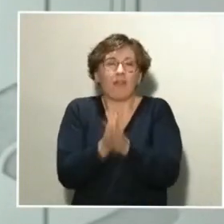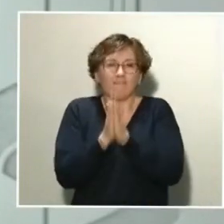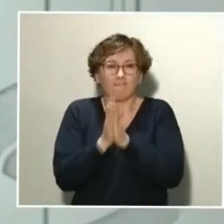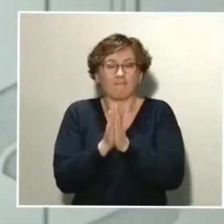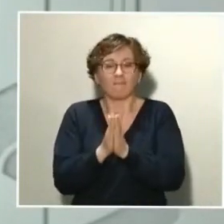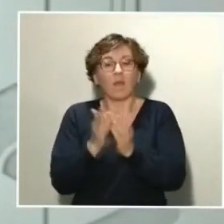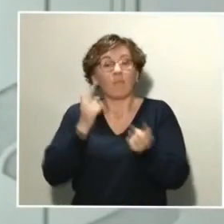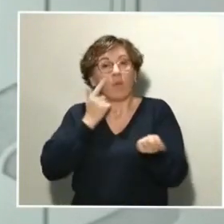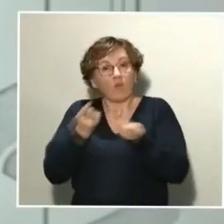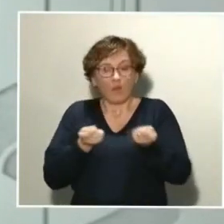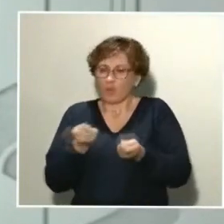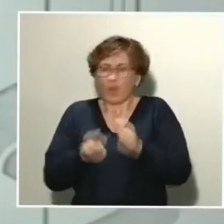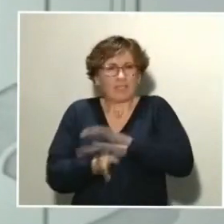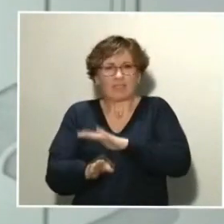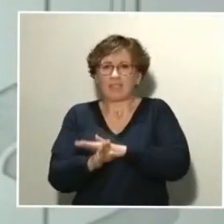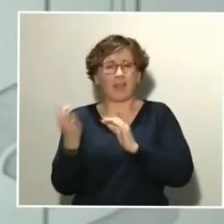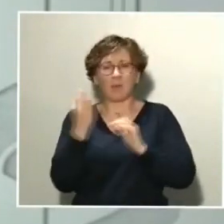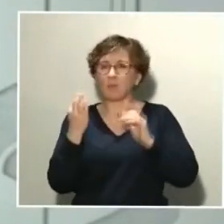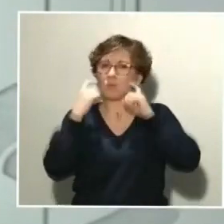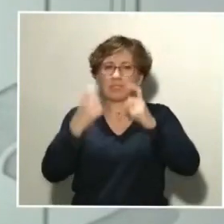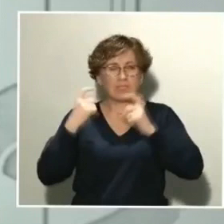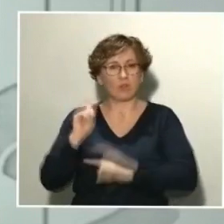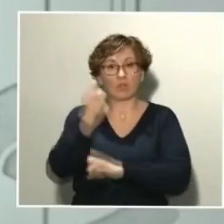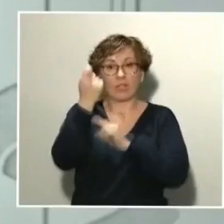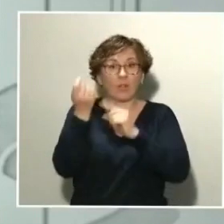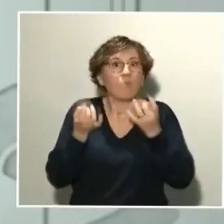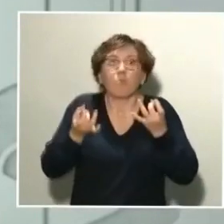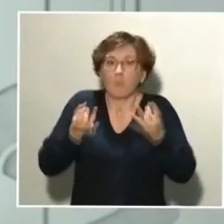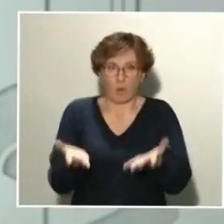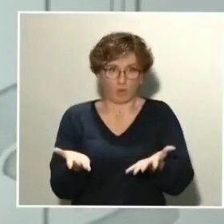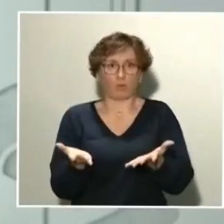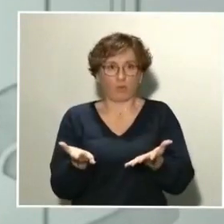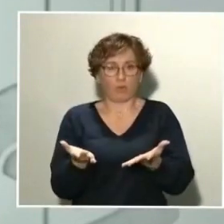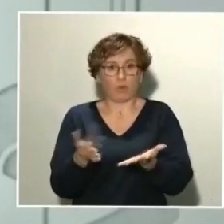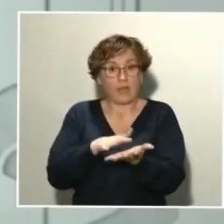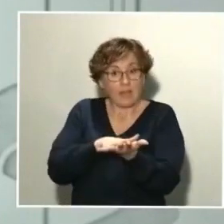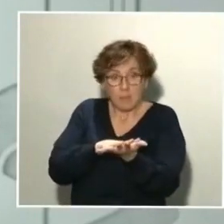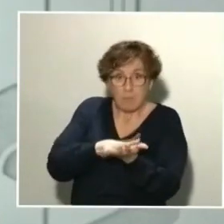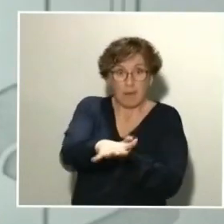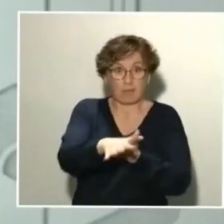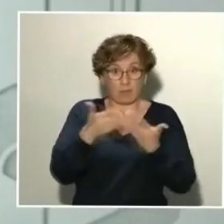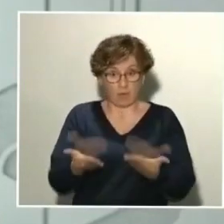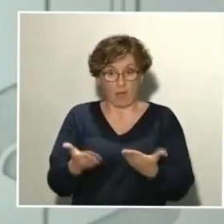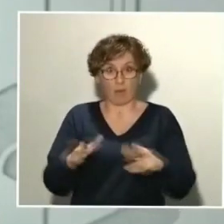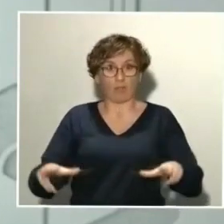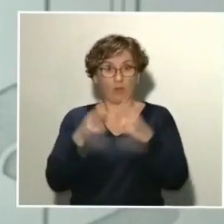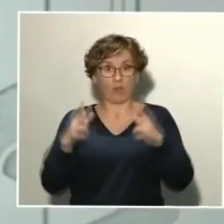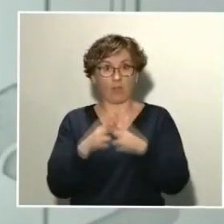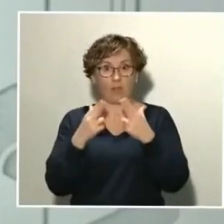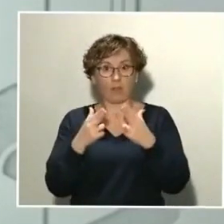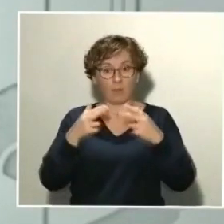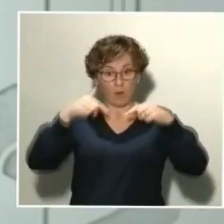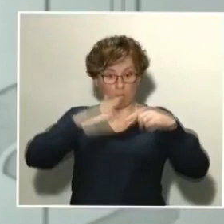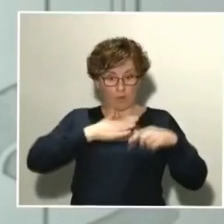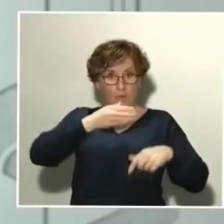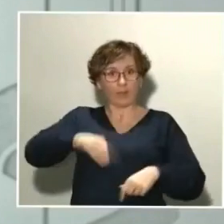Tenemos que conseguirlo, y tenemos que conseguirlo lo antes posible. El impacto que esto está teniendo en nuestra sociedad y en la sociedad de todo el mundo, de todos los países